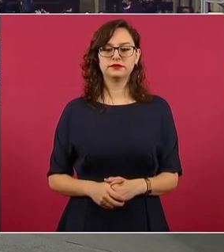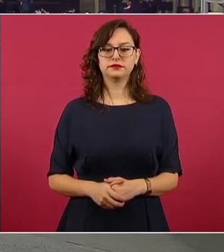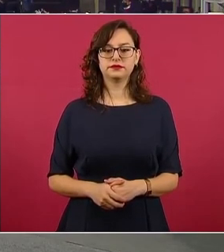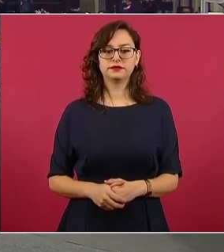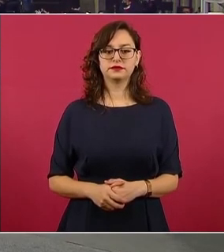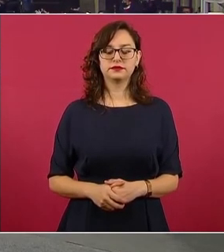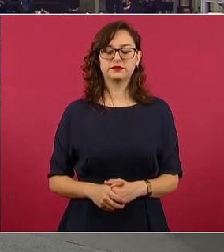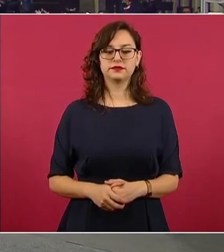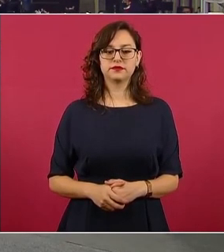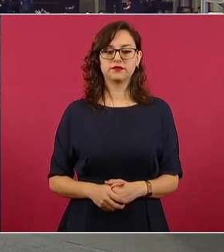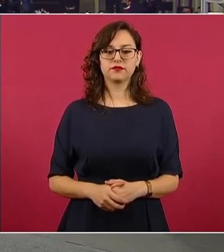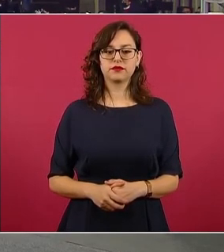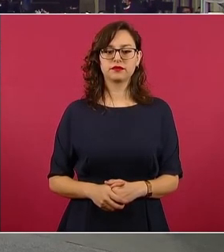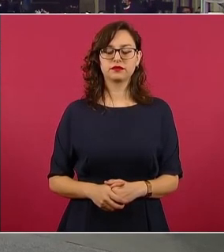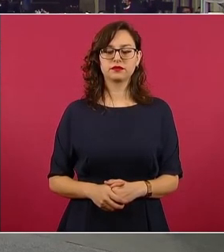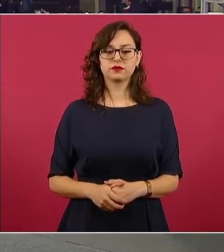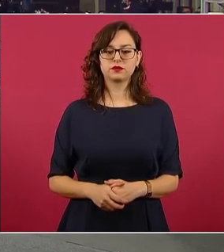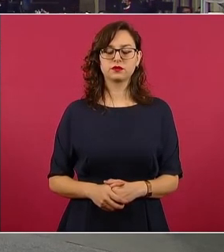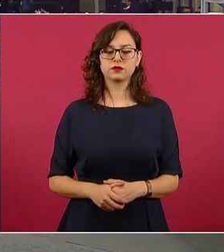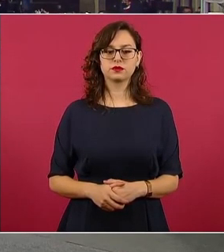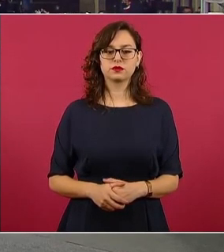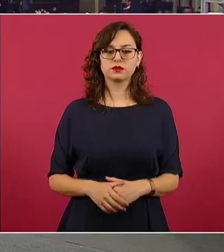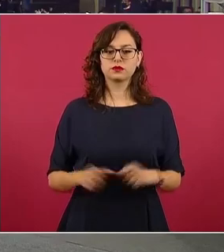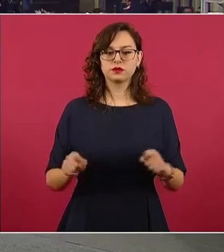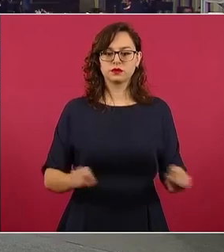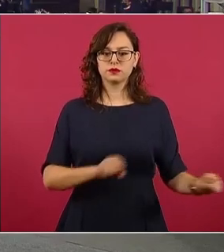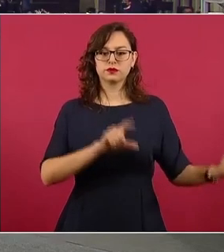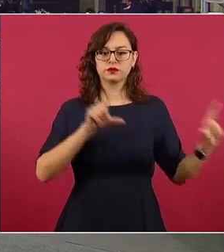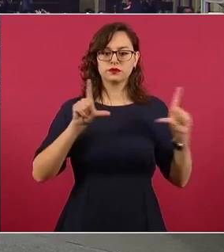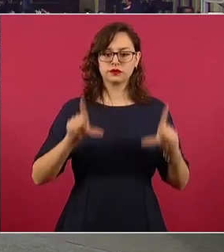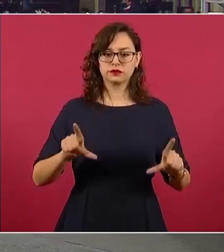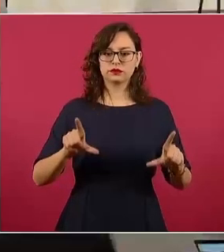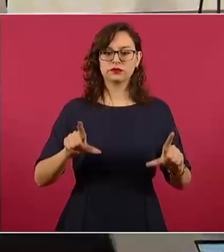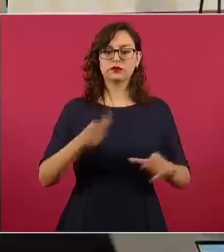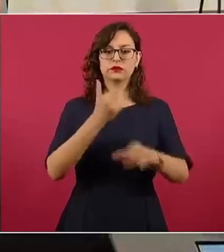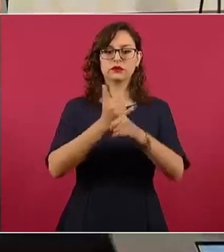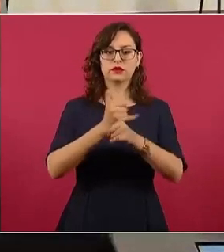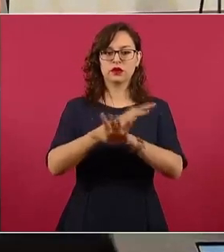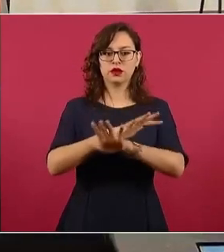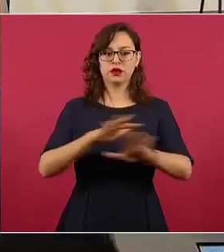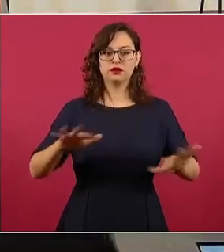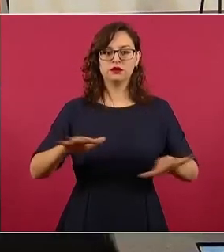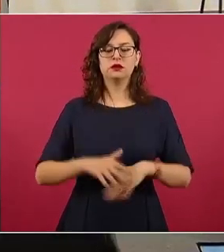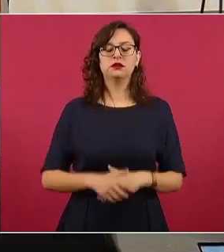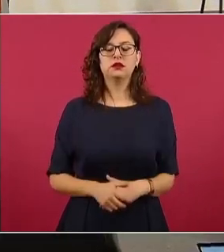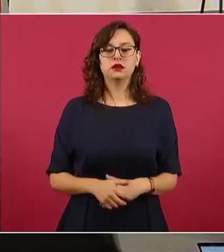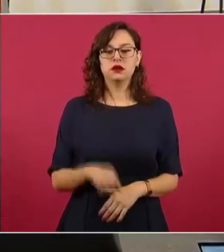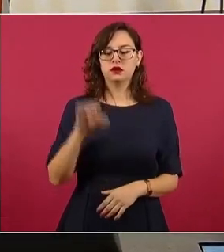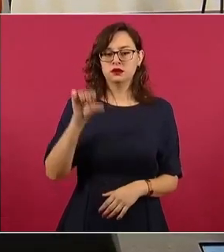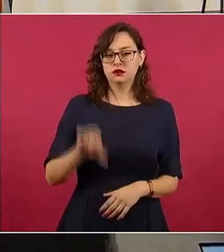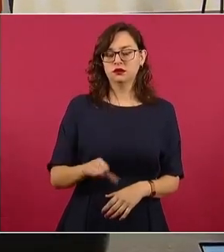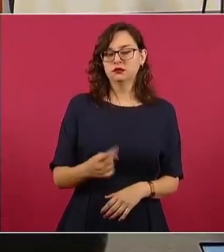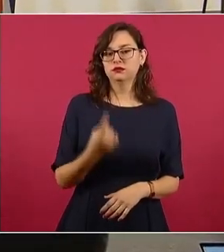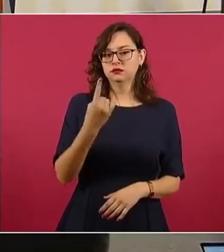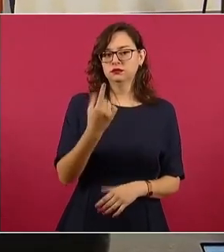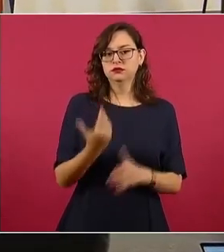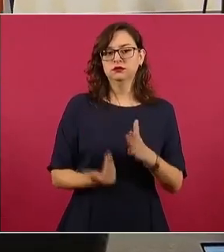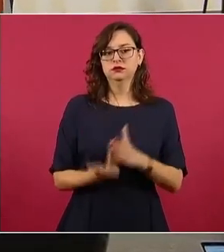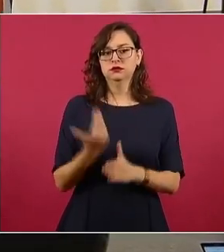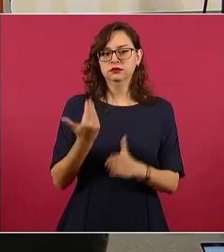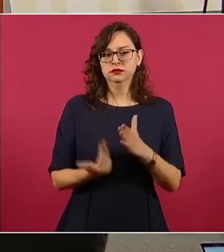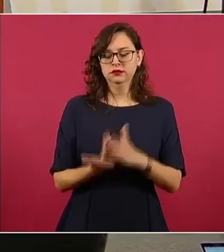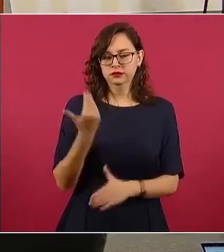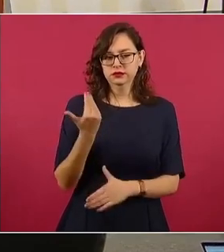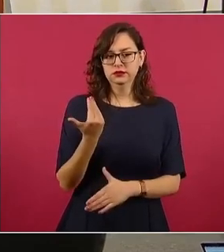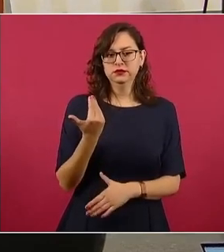informo a ustedes, con la información hasta las una de la mañana del día de hoy, 29 de